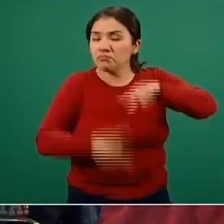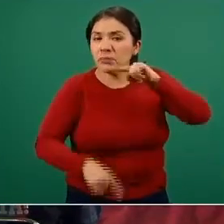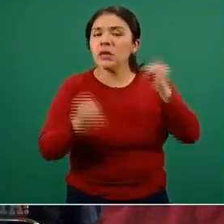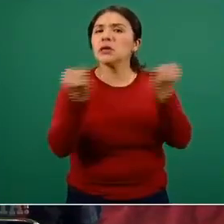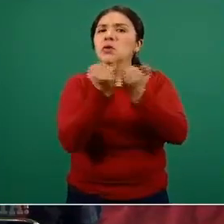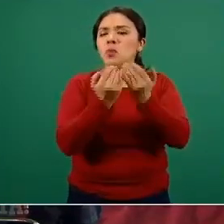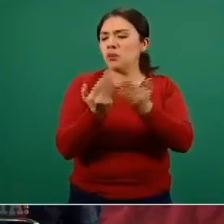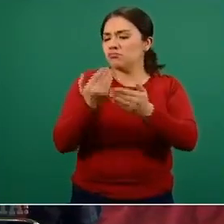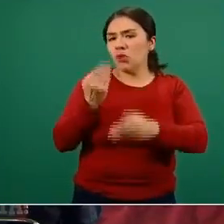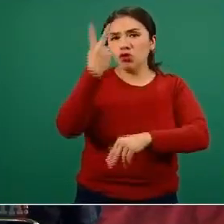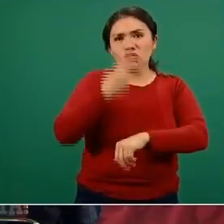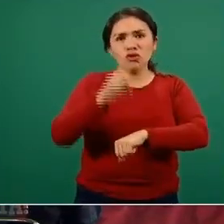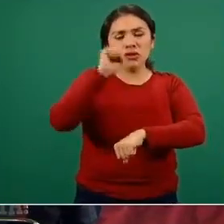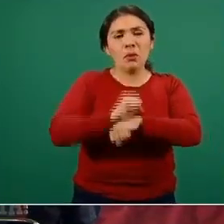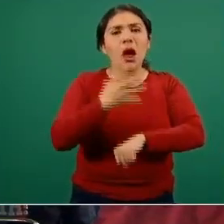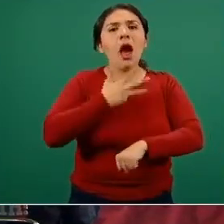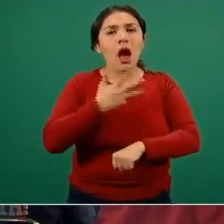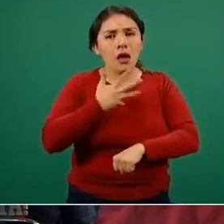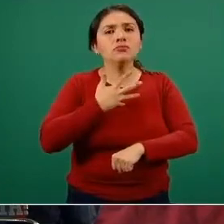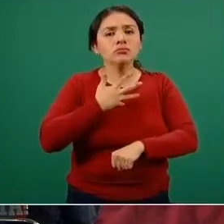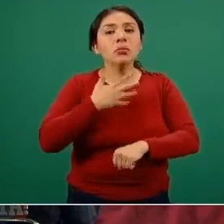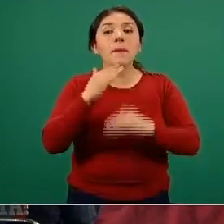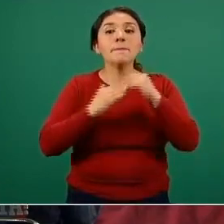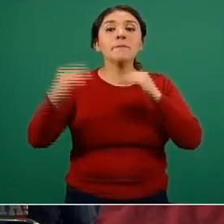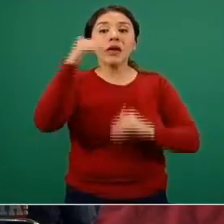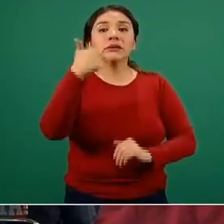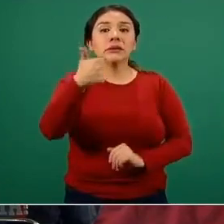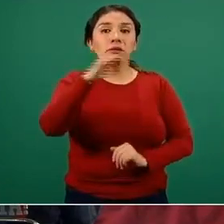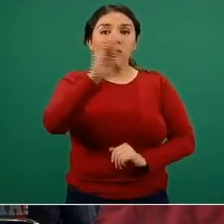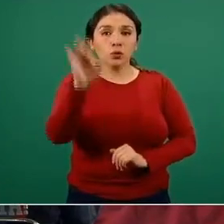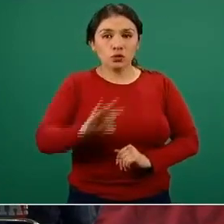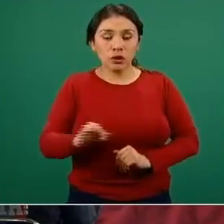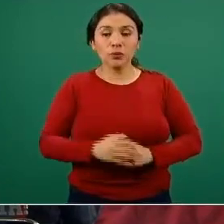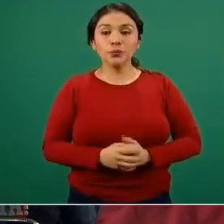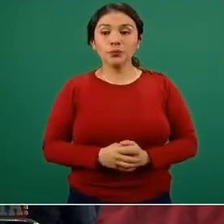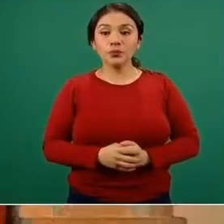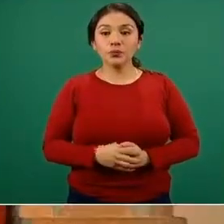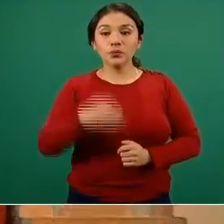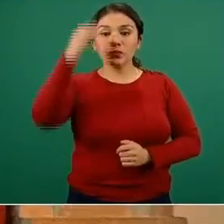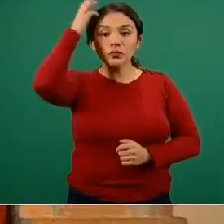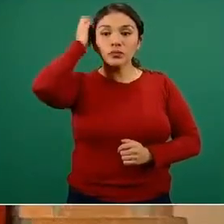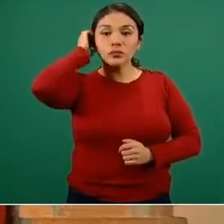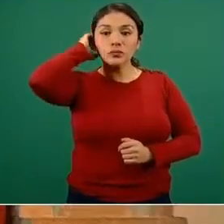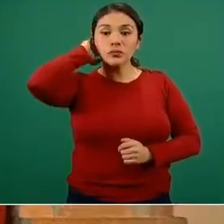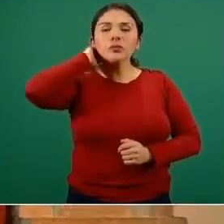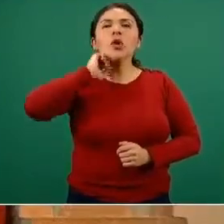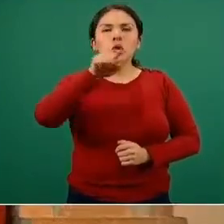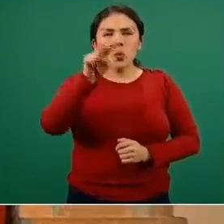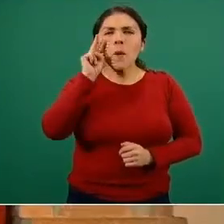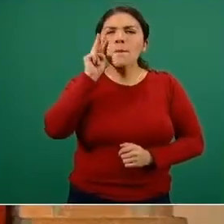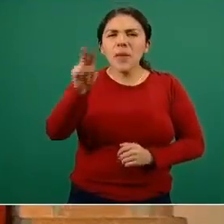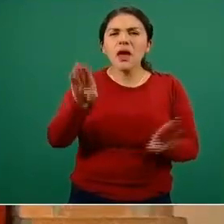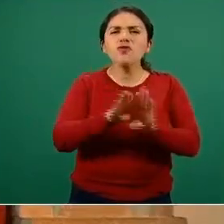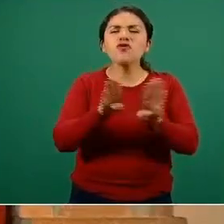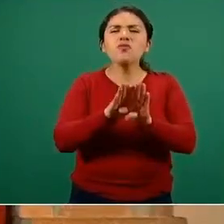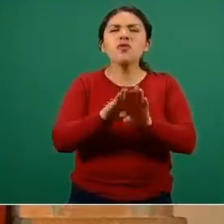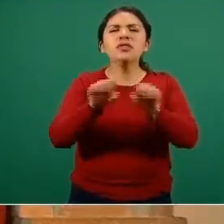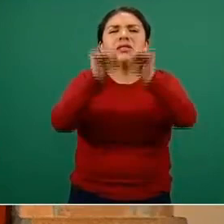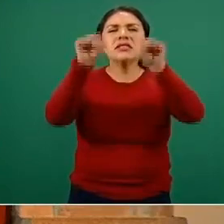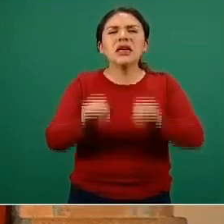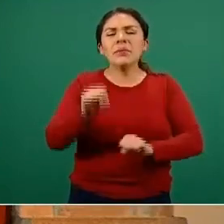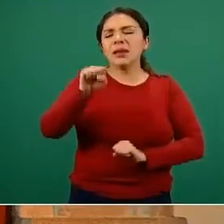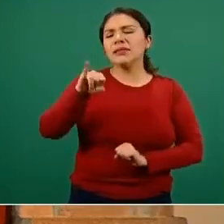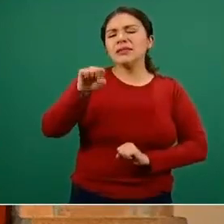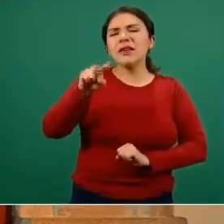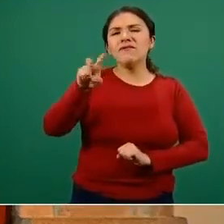las últimas dos semanas se encuentran en un más 6 por ciento. Si analizamos la base de datos del sistema informático, que es